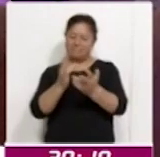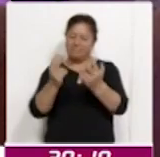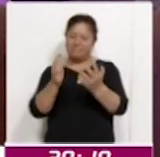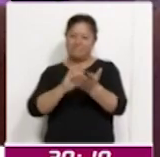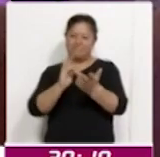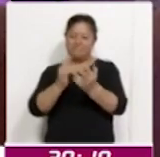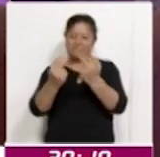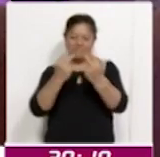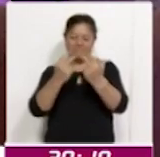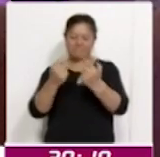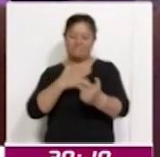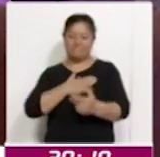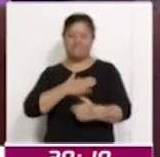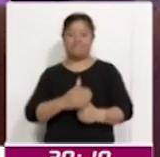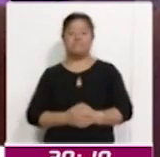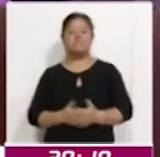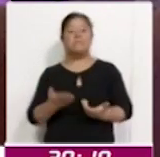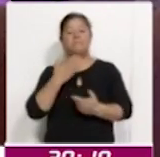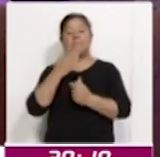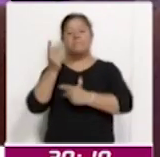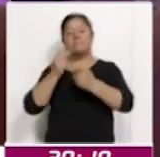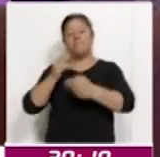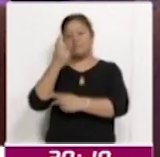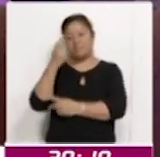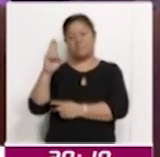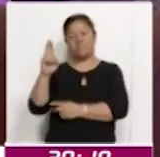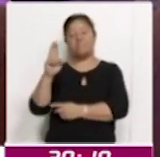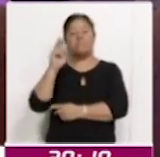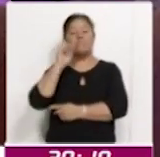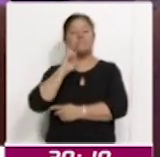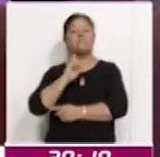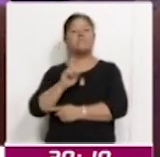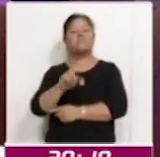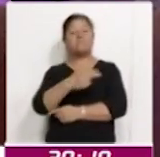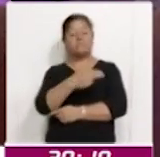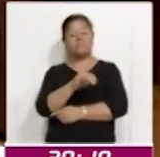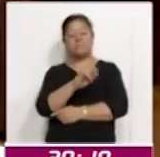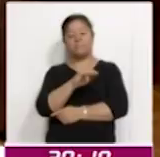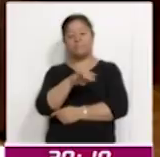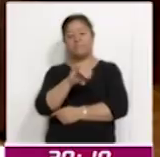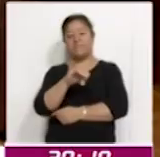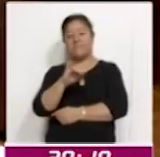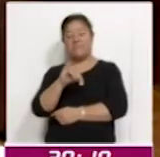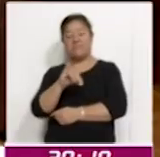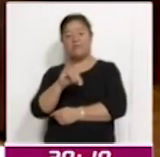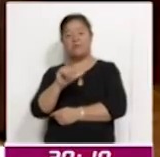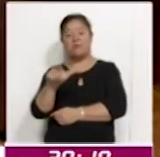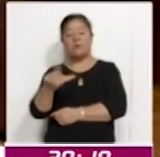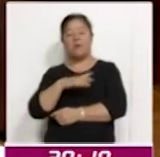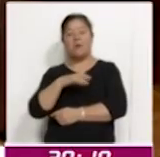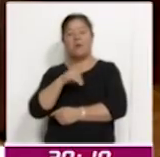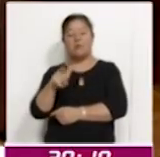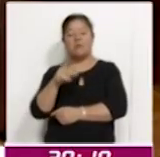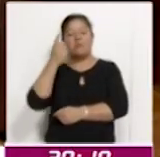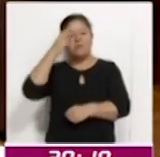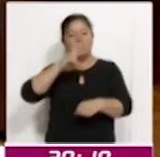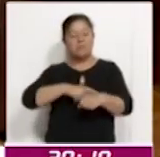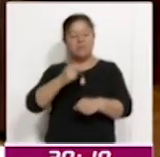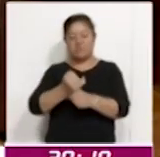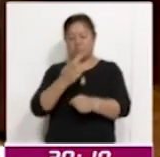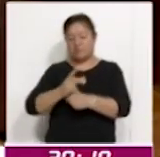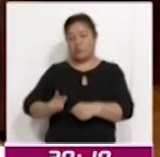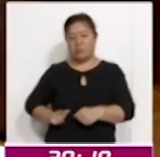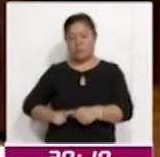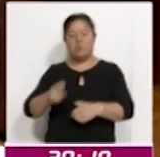nosotros. Y le damos la bienvenida a la doctora Herminia Hernández Jiménez. Ella es directora de evaluación y seguimiento de la Secretaría de Gobierno